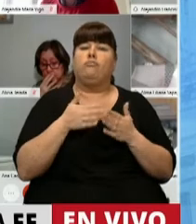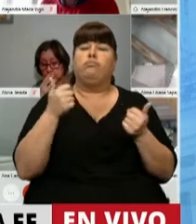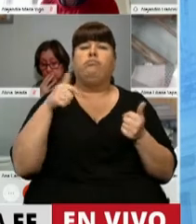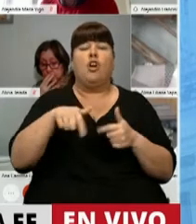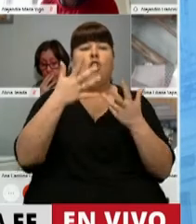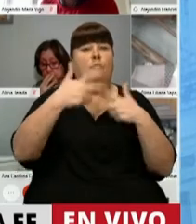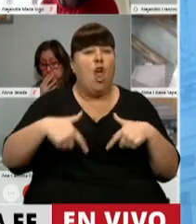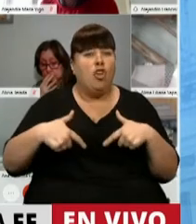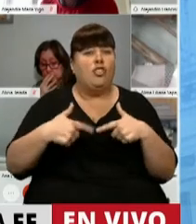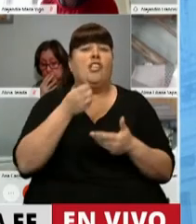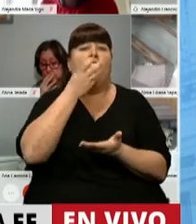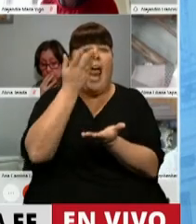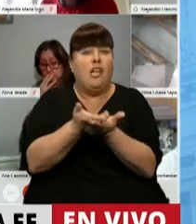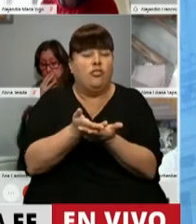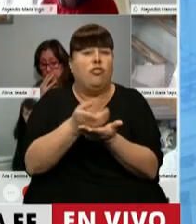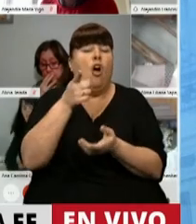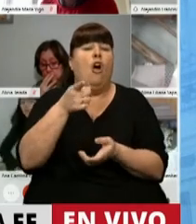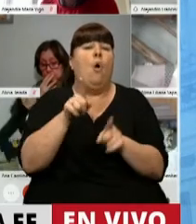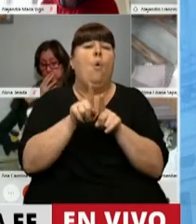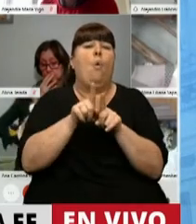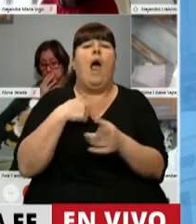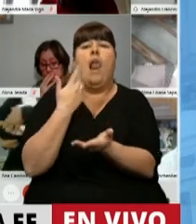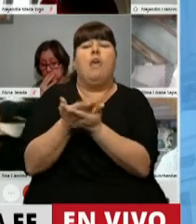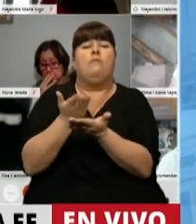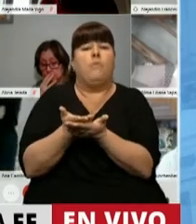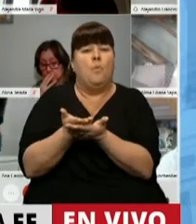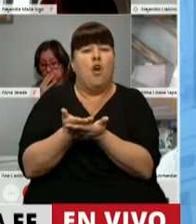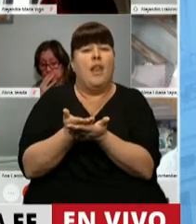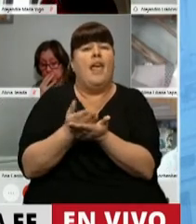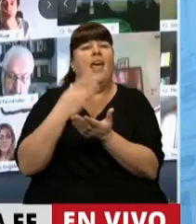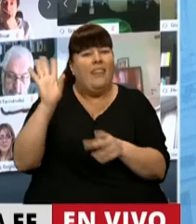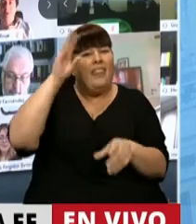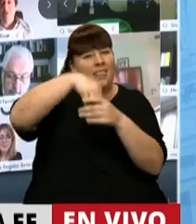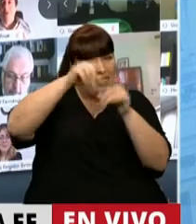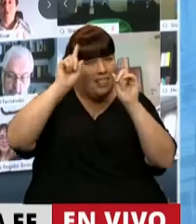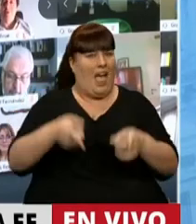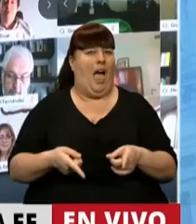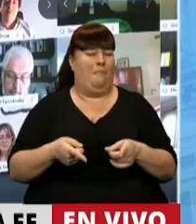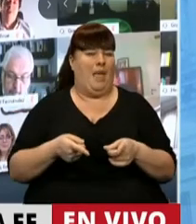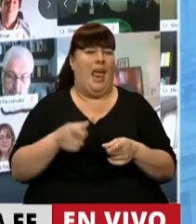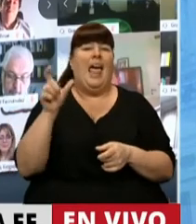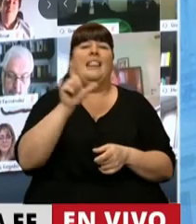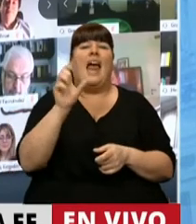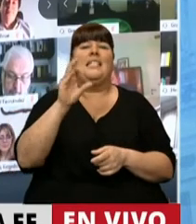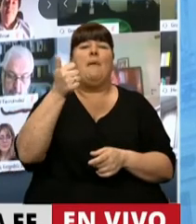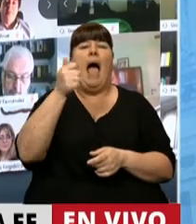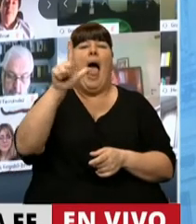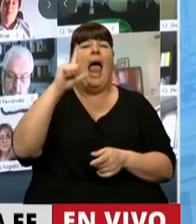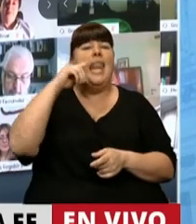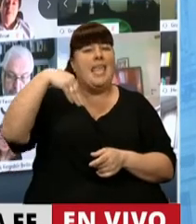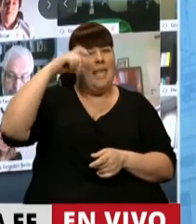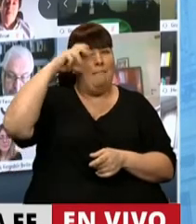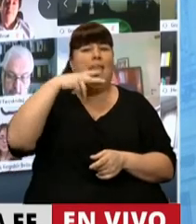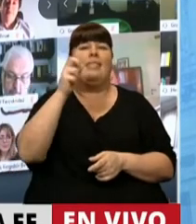con este proyecto de declaración estamos proponiendo que se los incorpore en la tarjeta alimentar alimentar